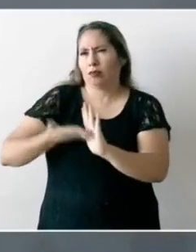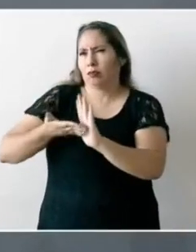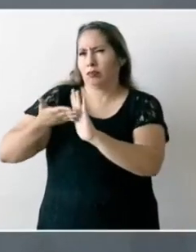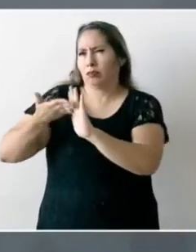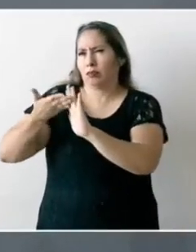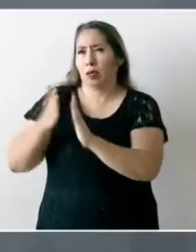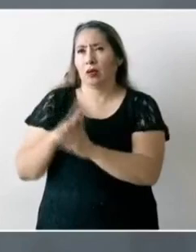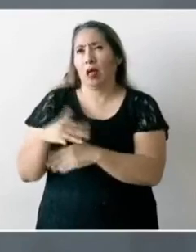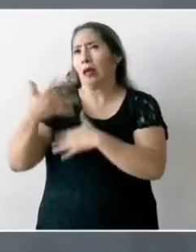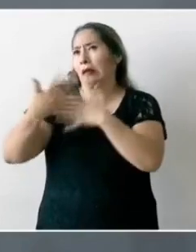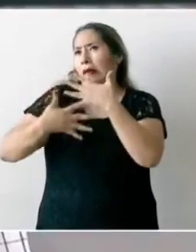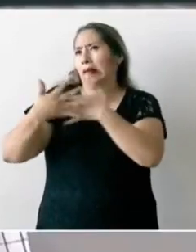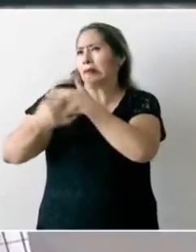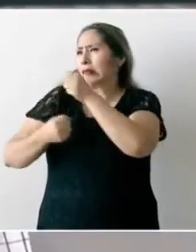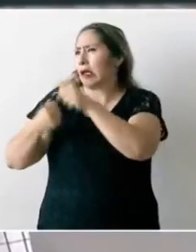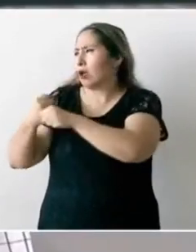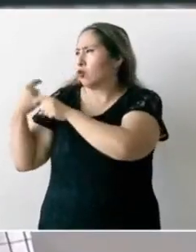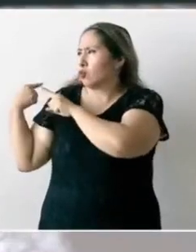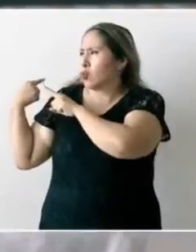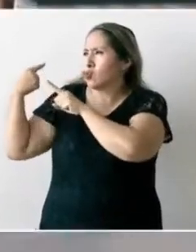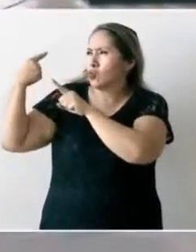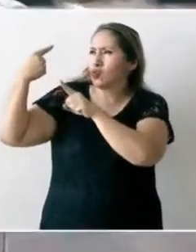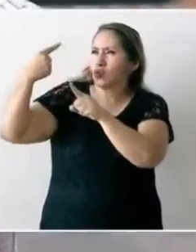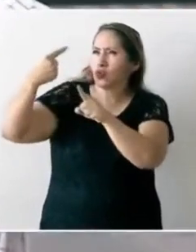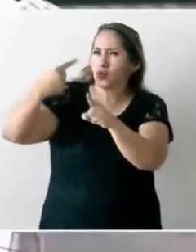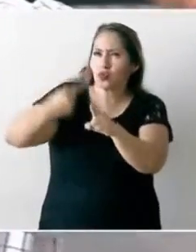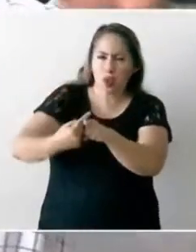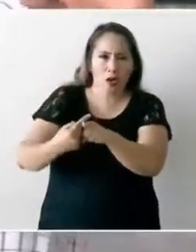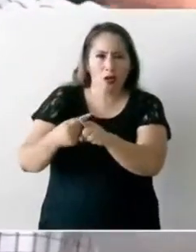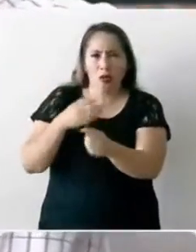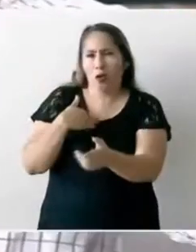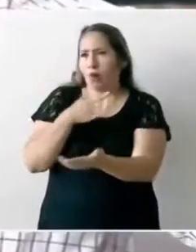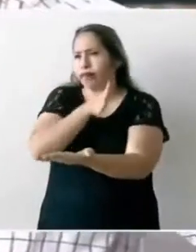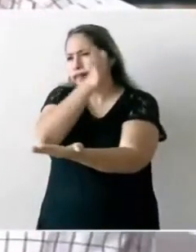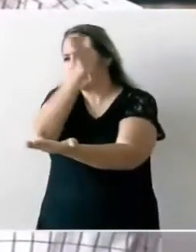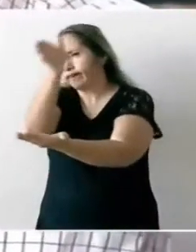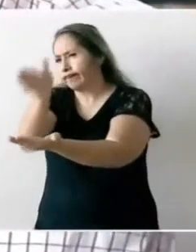15 años terminaron la presa